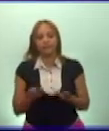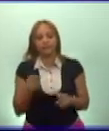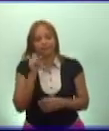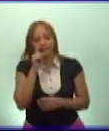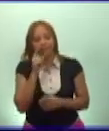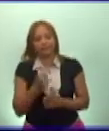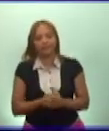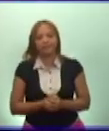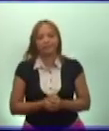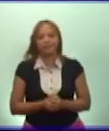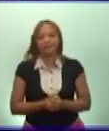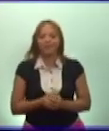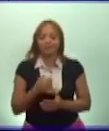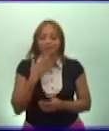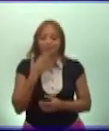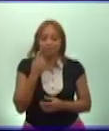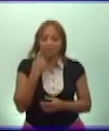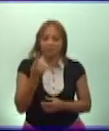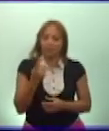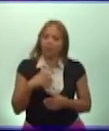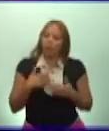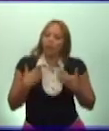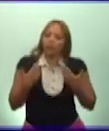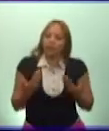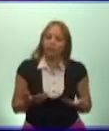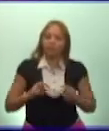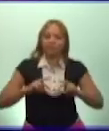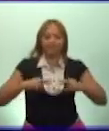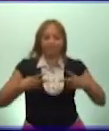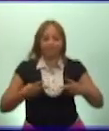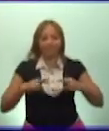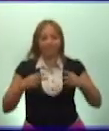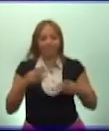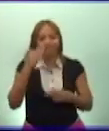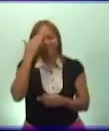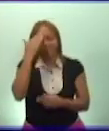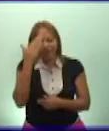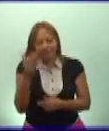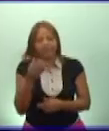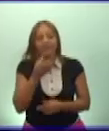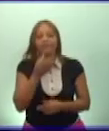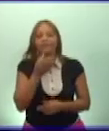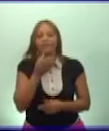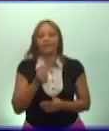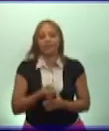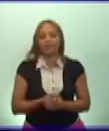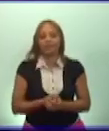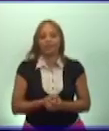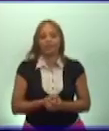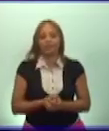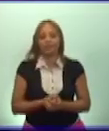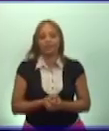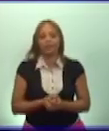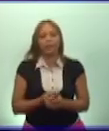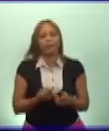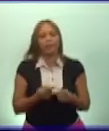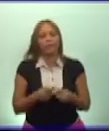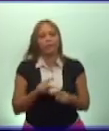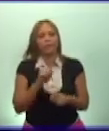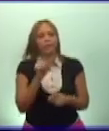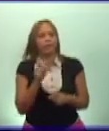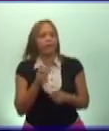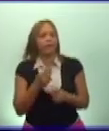Bueno mis niños, no nos cansamos de repetir, gracias Fidel. Pero, ¿recuerdas lo que